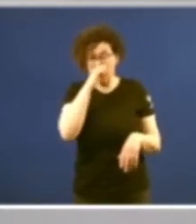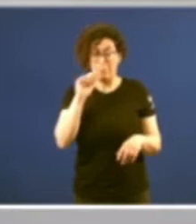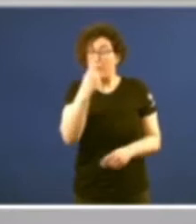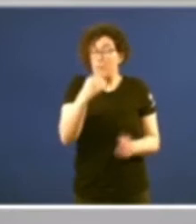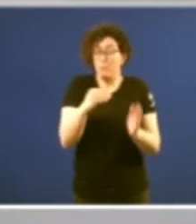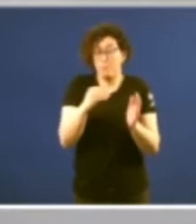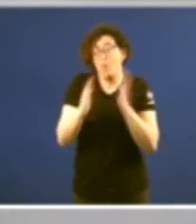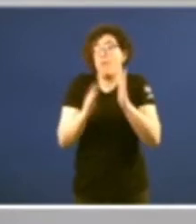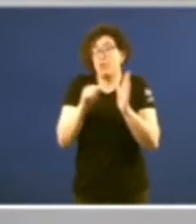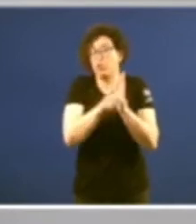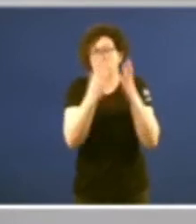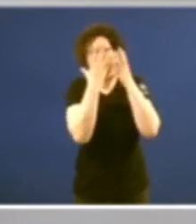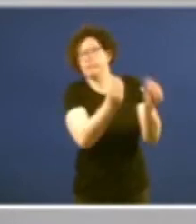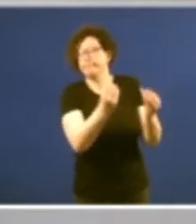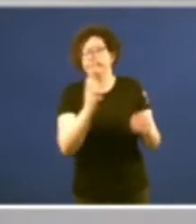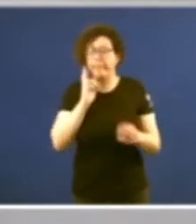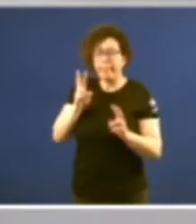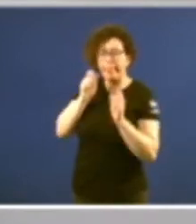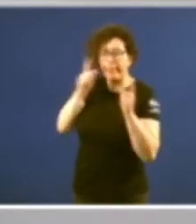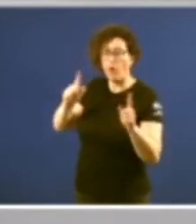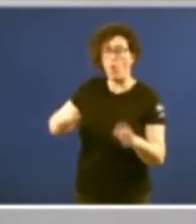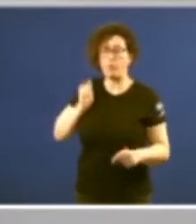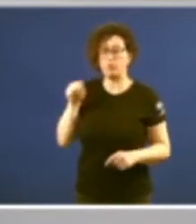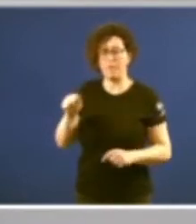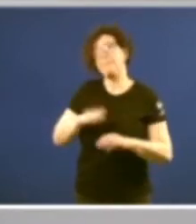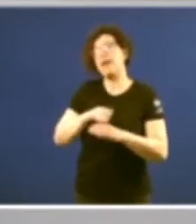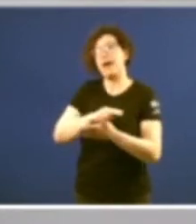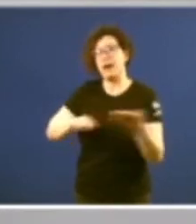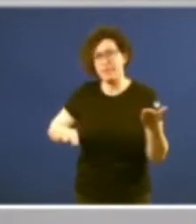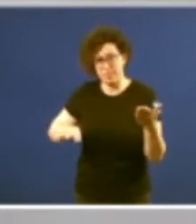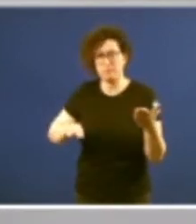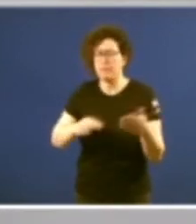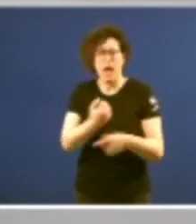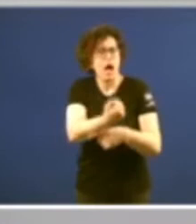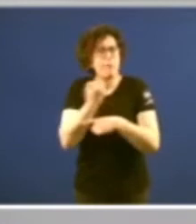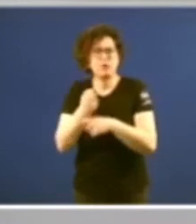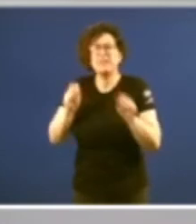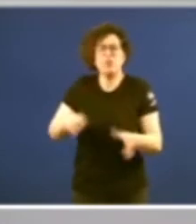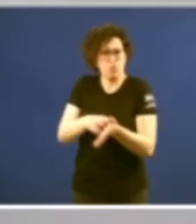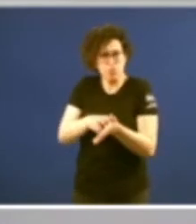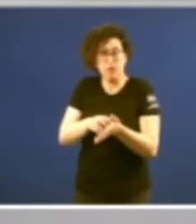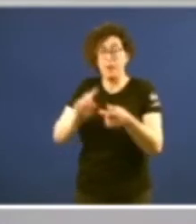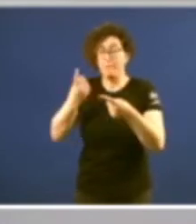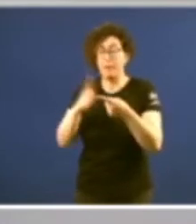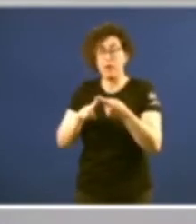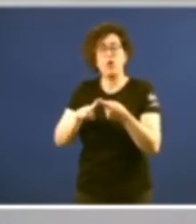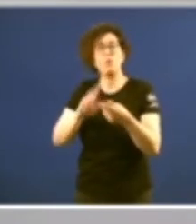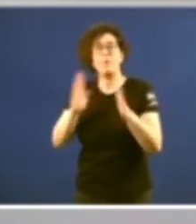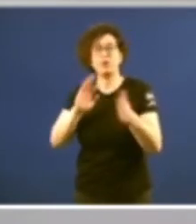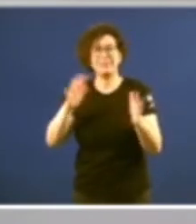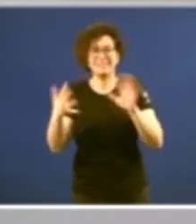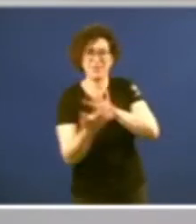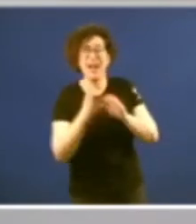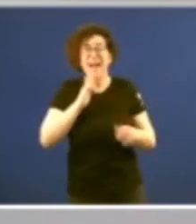entenderon a oportunidade que se abría para Galicia e apoiaron sin titubeos primeiro a transición desde a